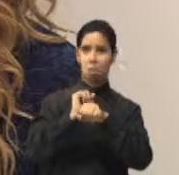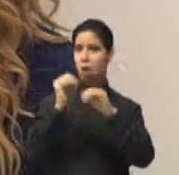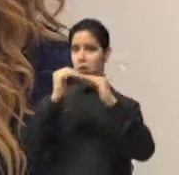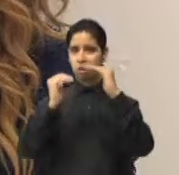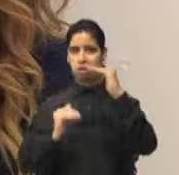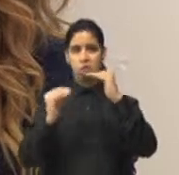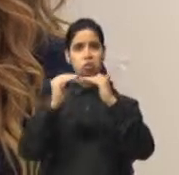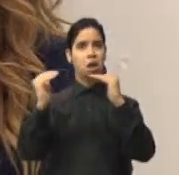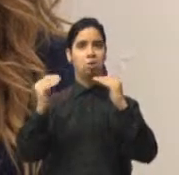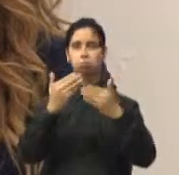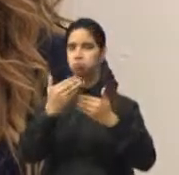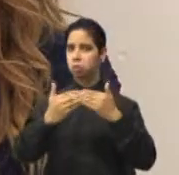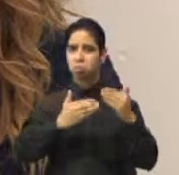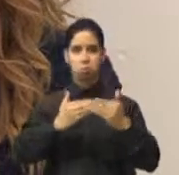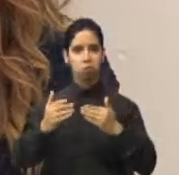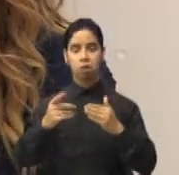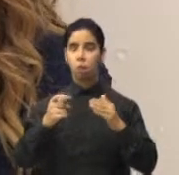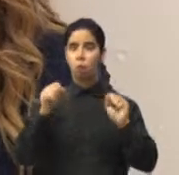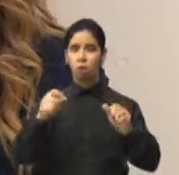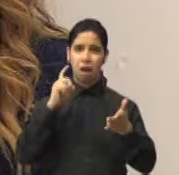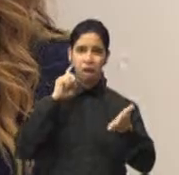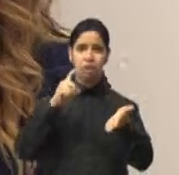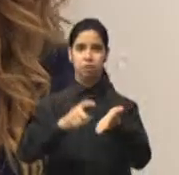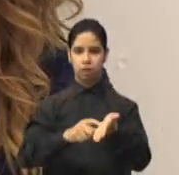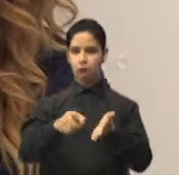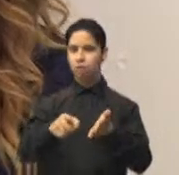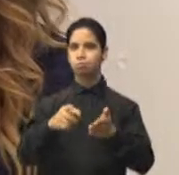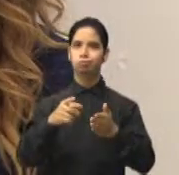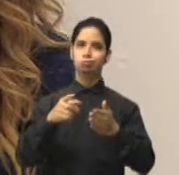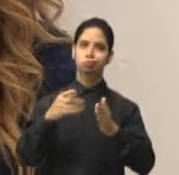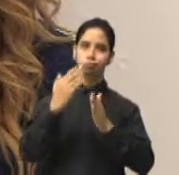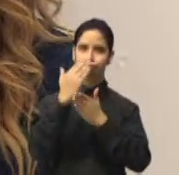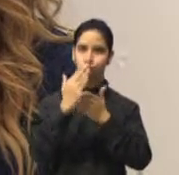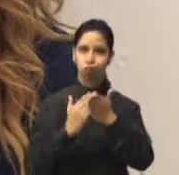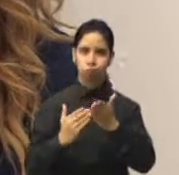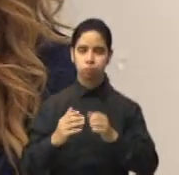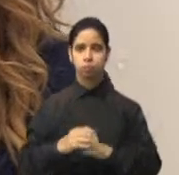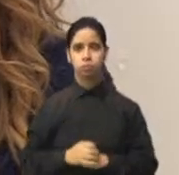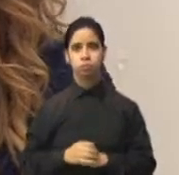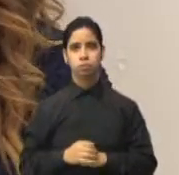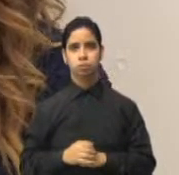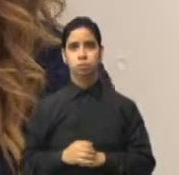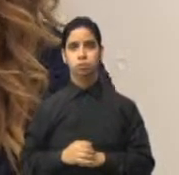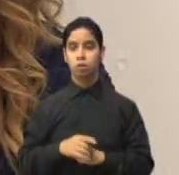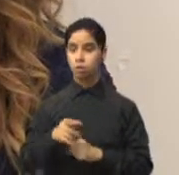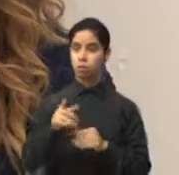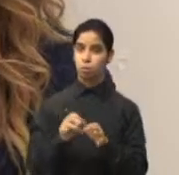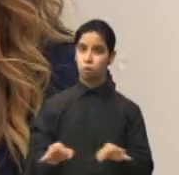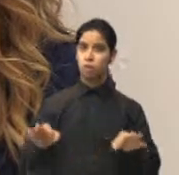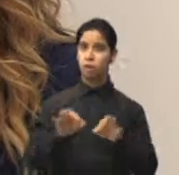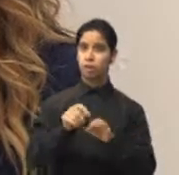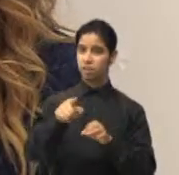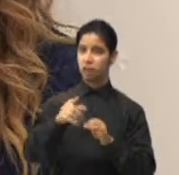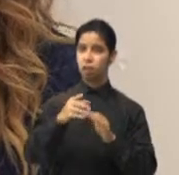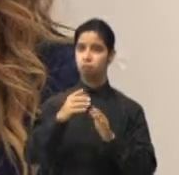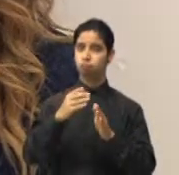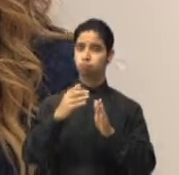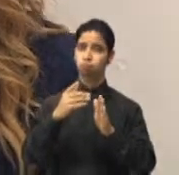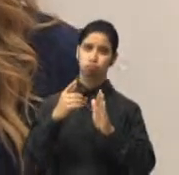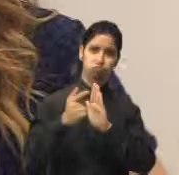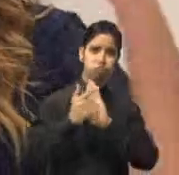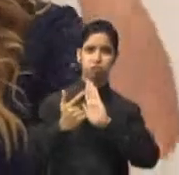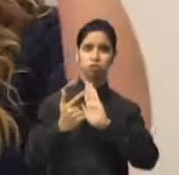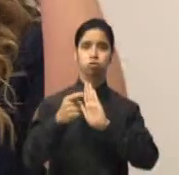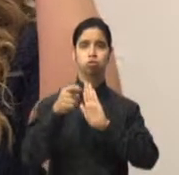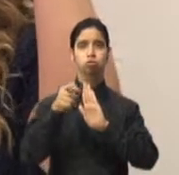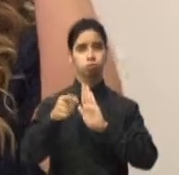el maltrato contra los niños, violencia de género, que sea un delito en la lista